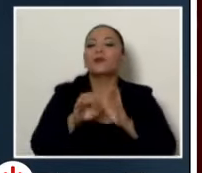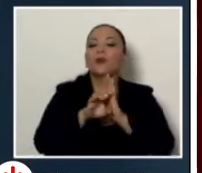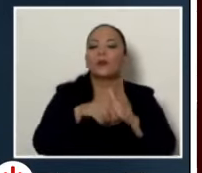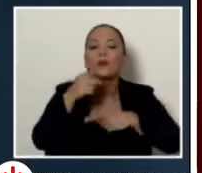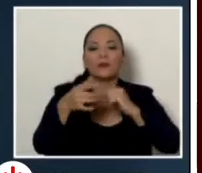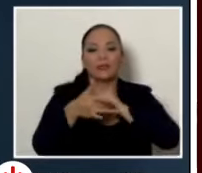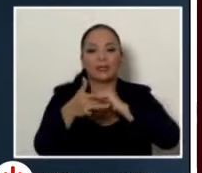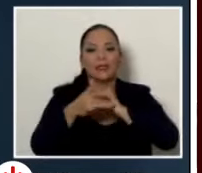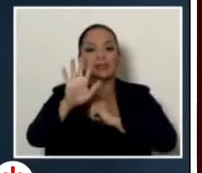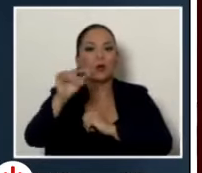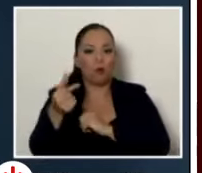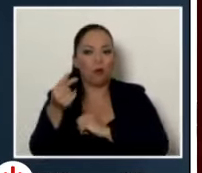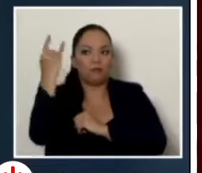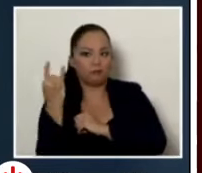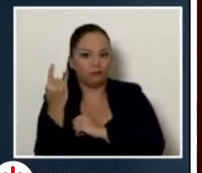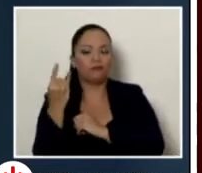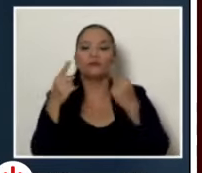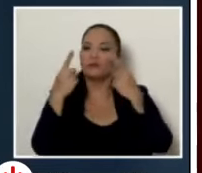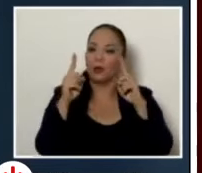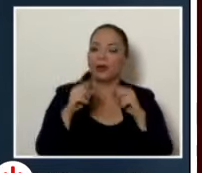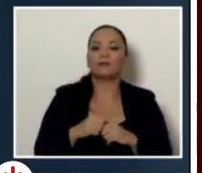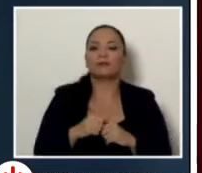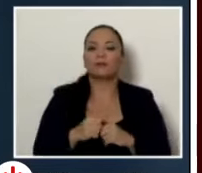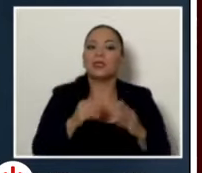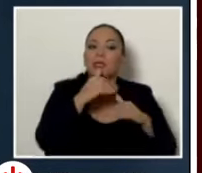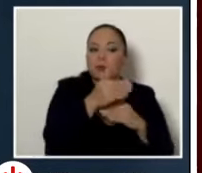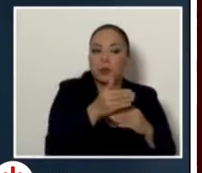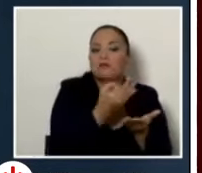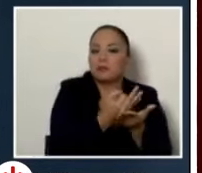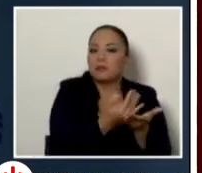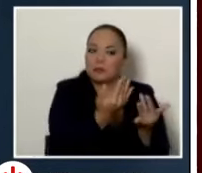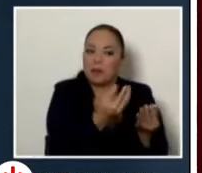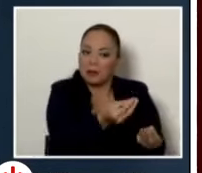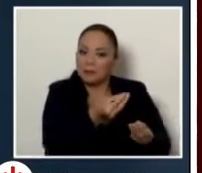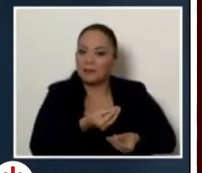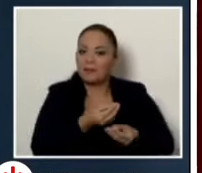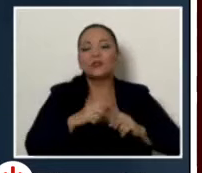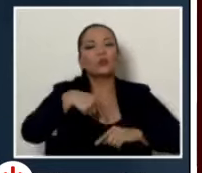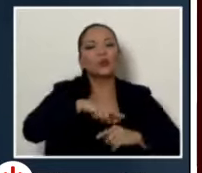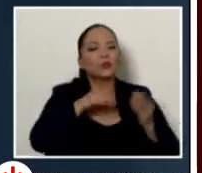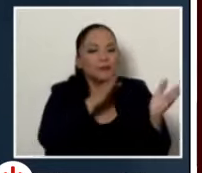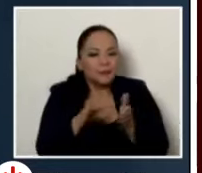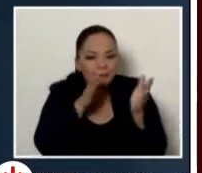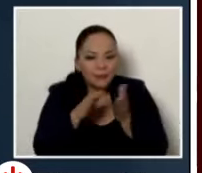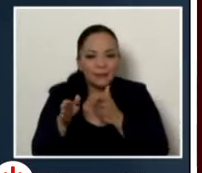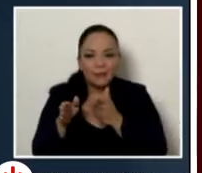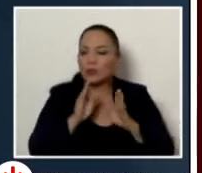la tecnología 5G, mientras conseguimos el financiamiento definitivo. Entonces, nos estamos preparando por todos los frentes para poder